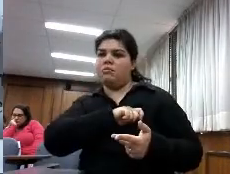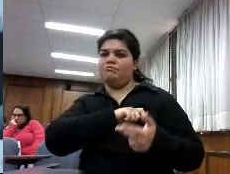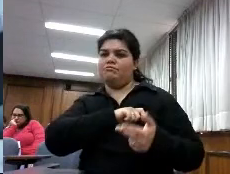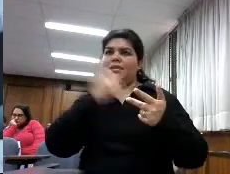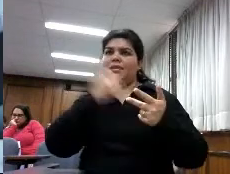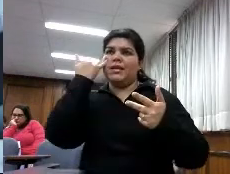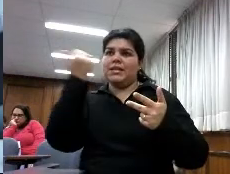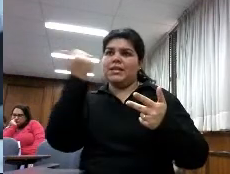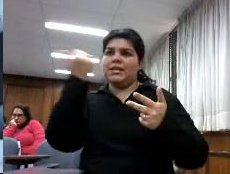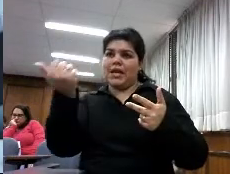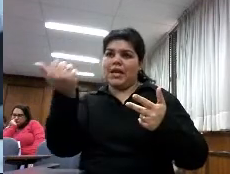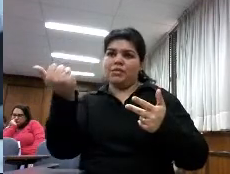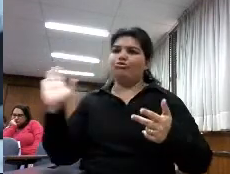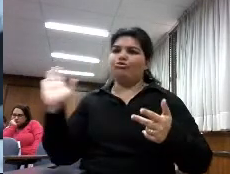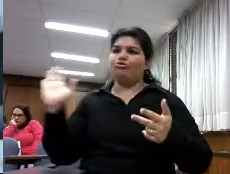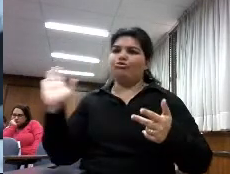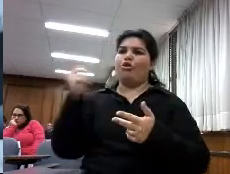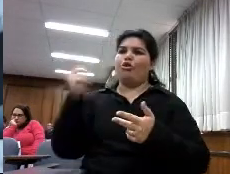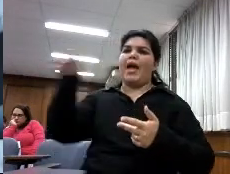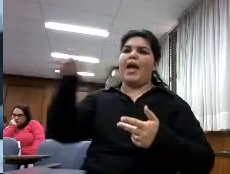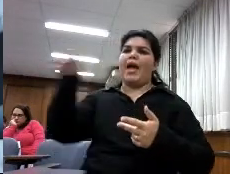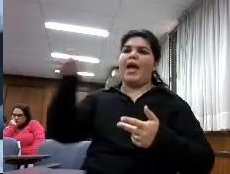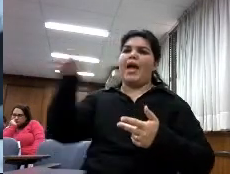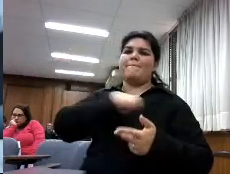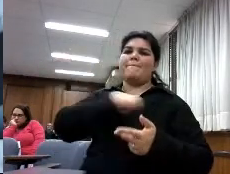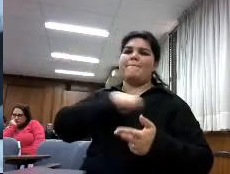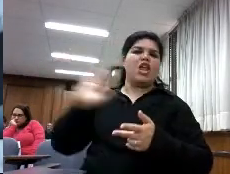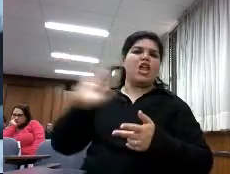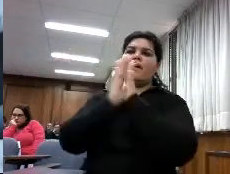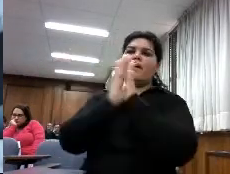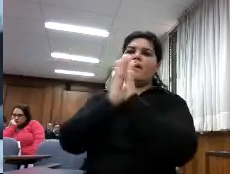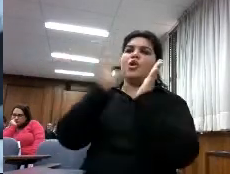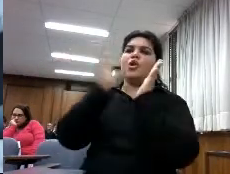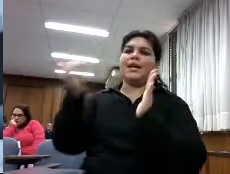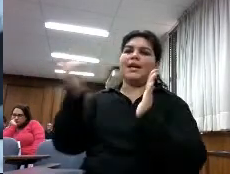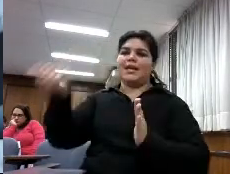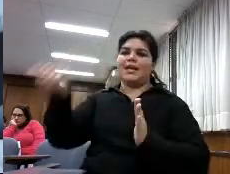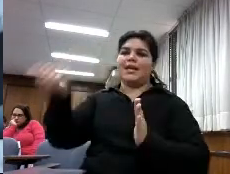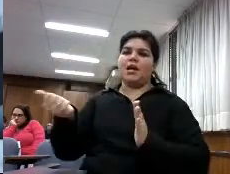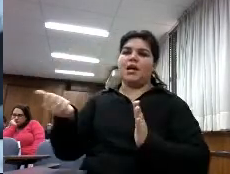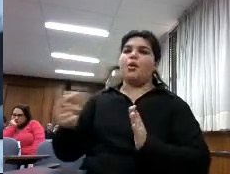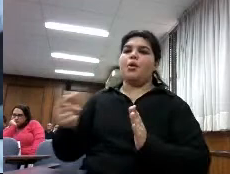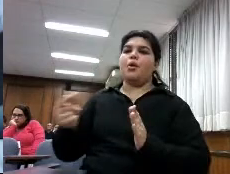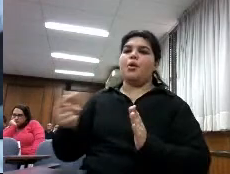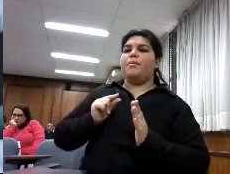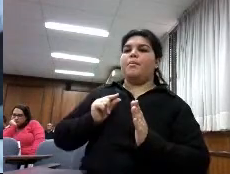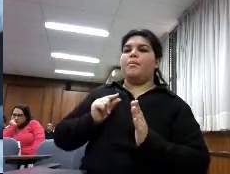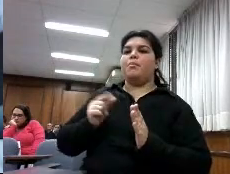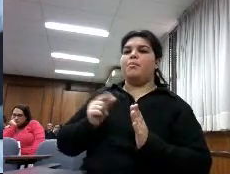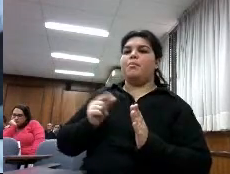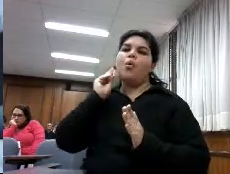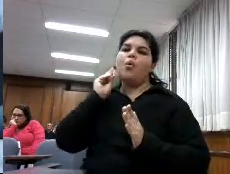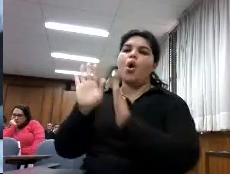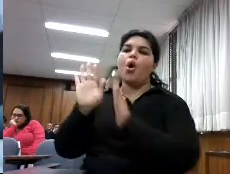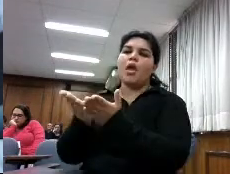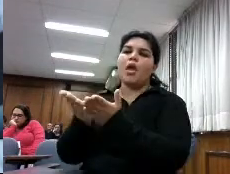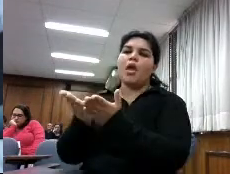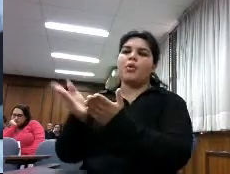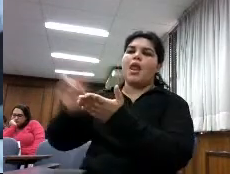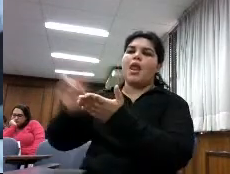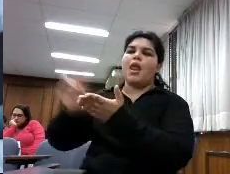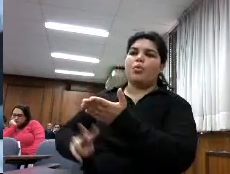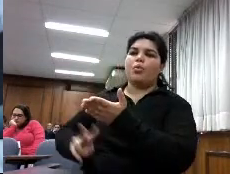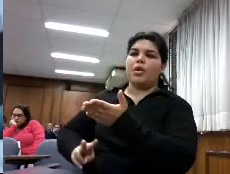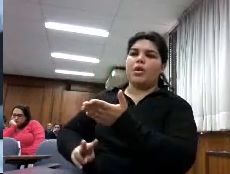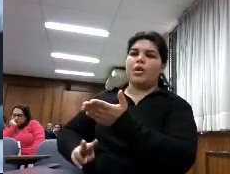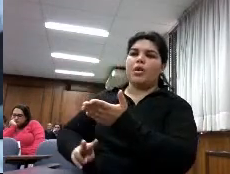españolas todas todas ya tienen una plataforma de préstamo de libros digitales de audiolibros de juegos normalmente se llama